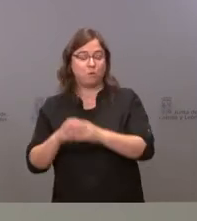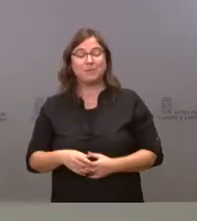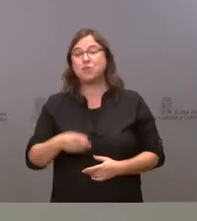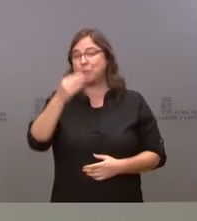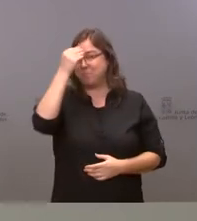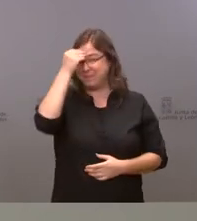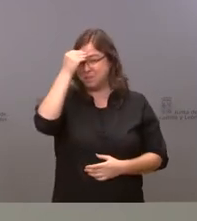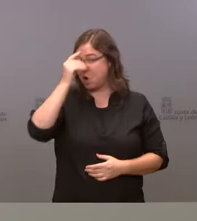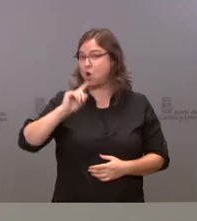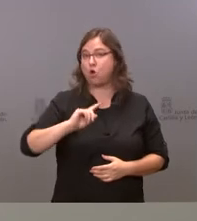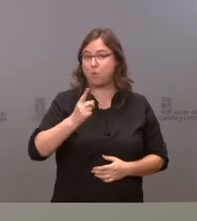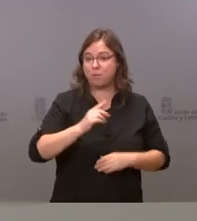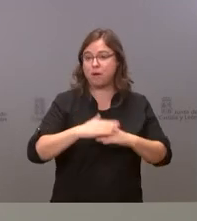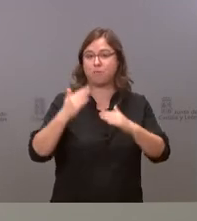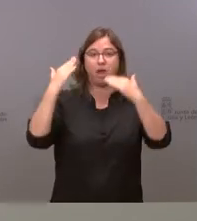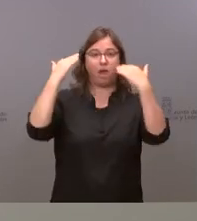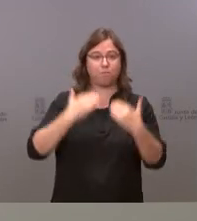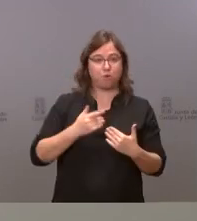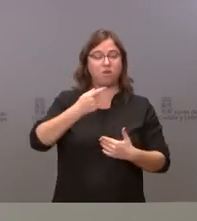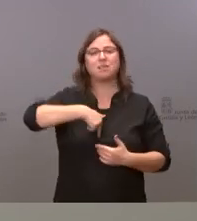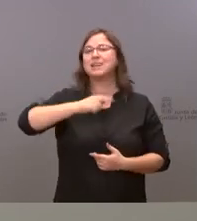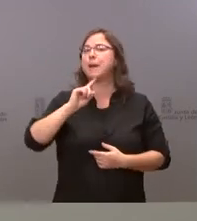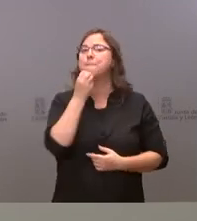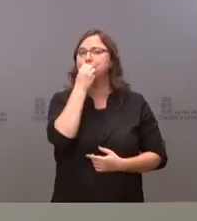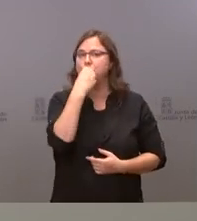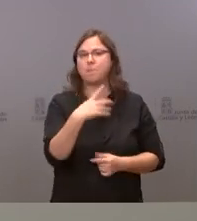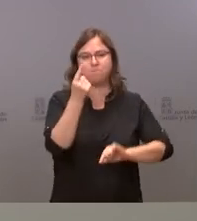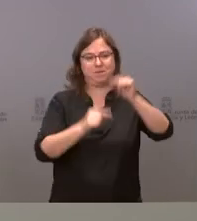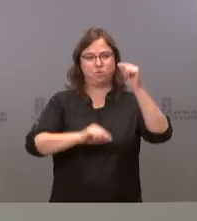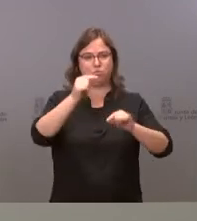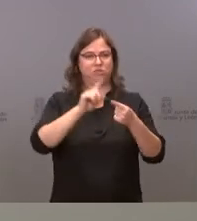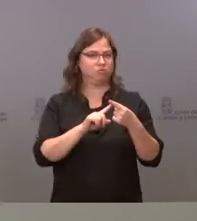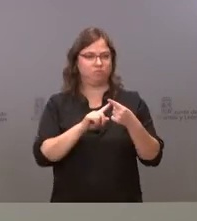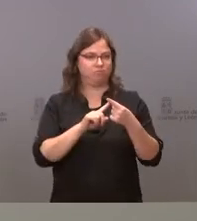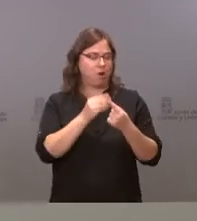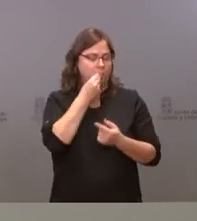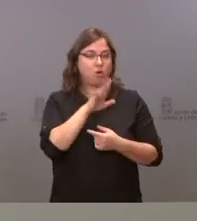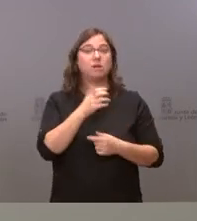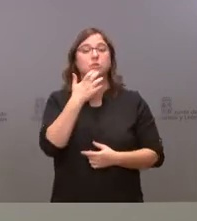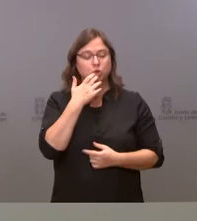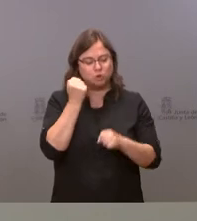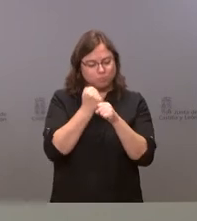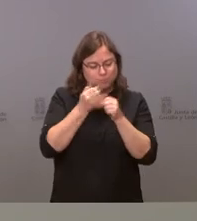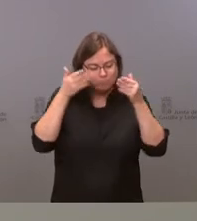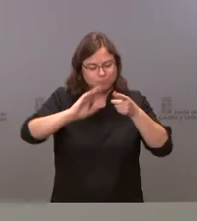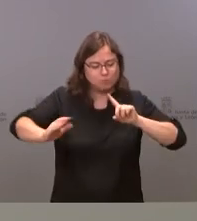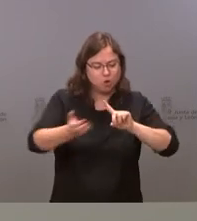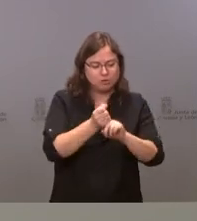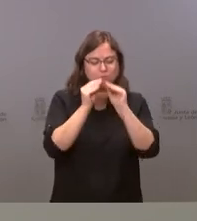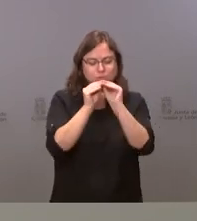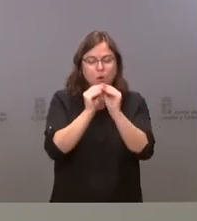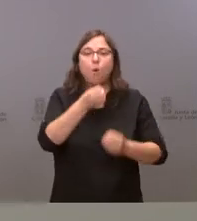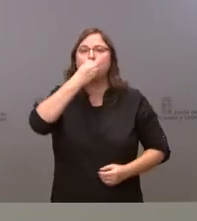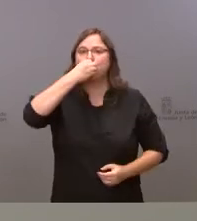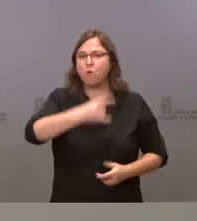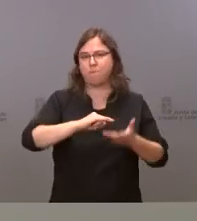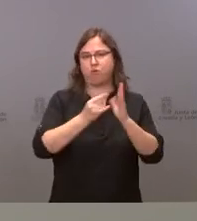y ese es el escenario fundamental que nos permite allanar el camino la Junta de Castilla y León está trabajando para tener un buen presupuesto tendremos un buen